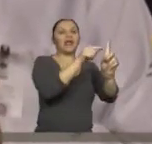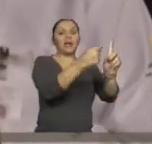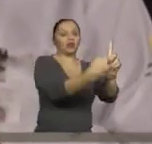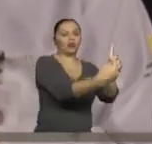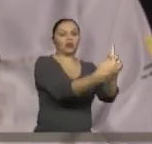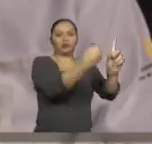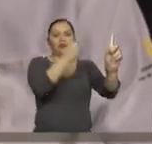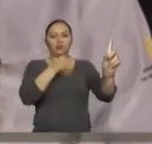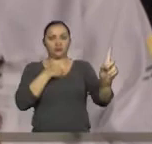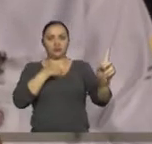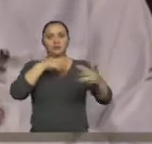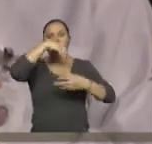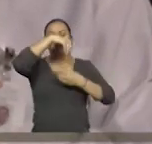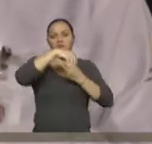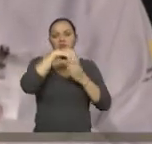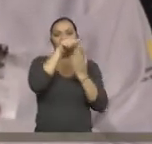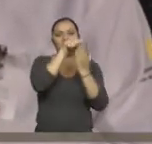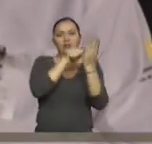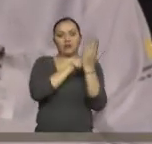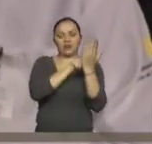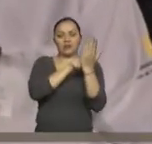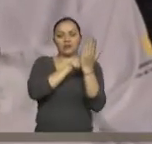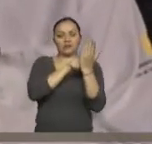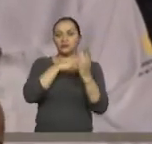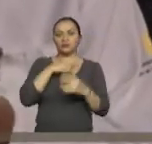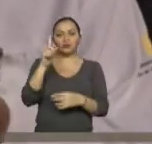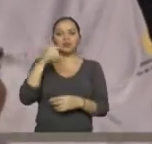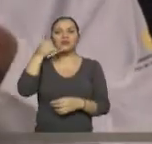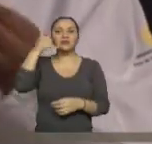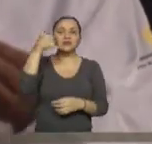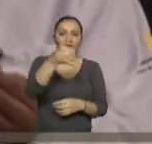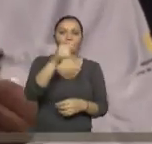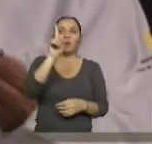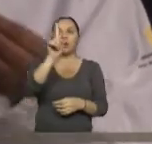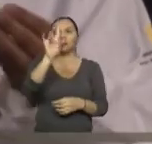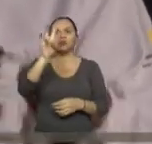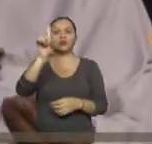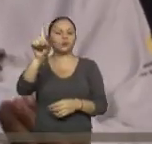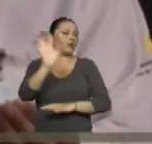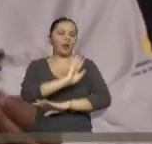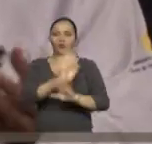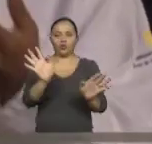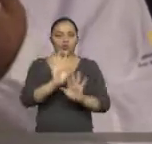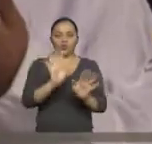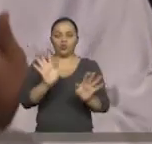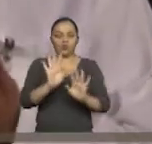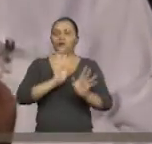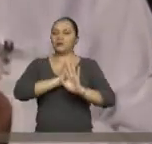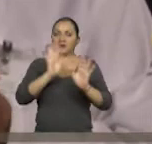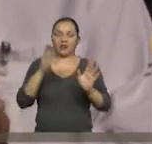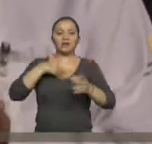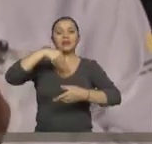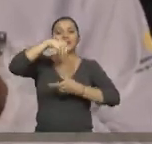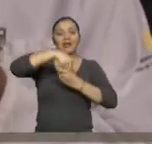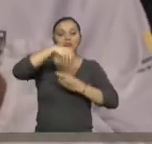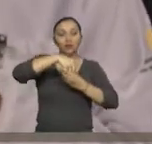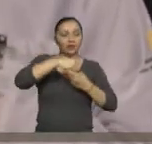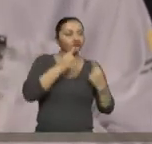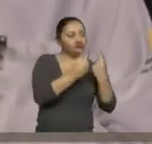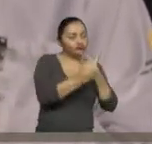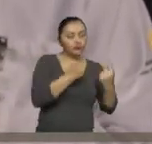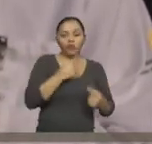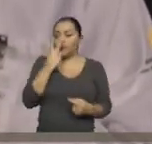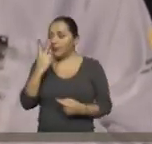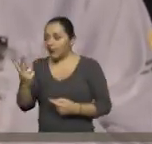forma interna, agendarle al paciente. Ya no al mismo sistema 171, sino ya es un agendamiento, porque ya le